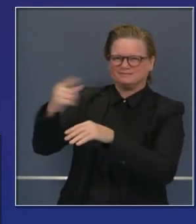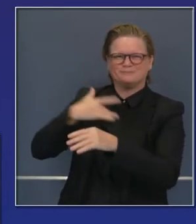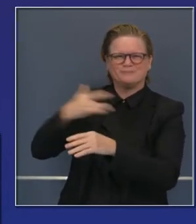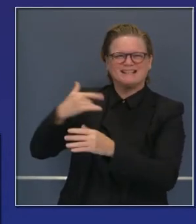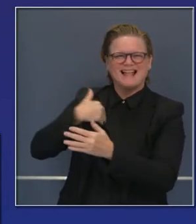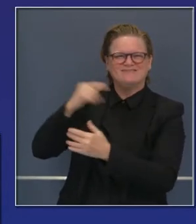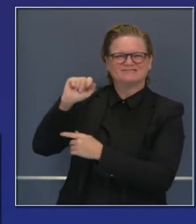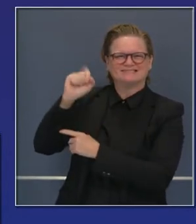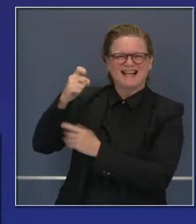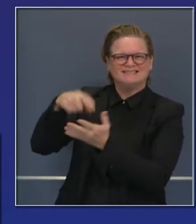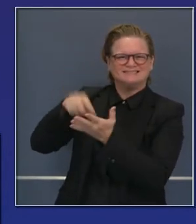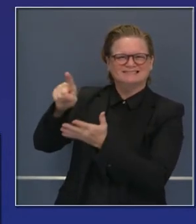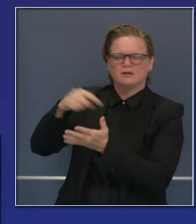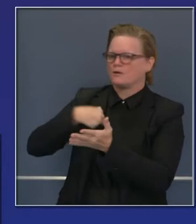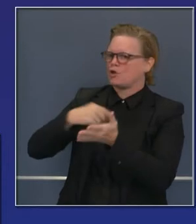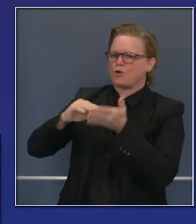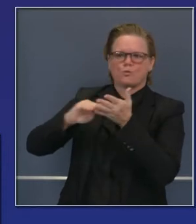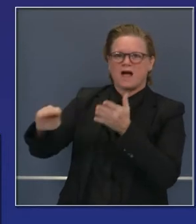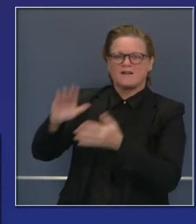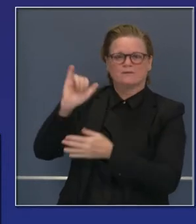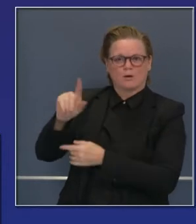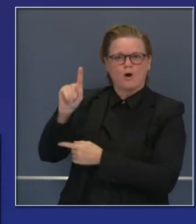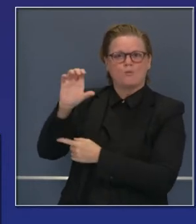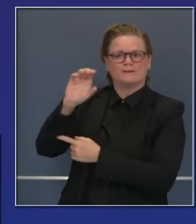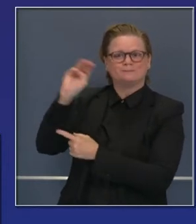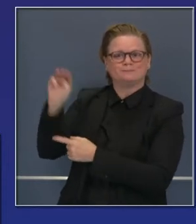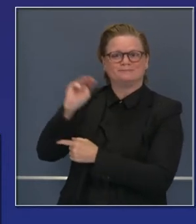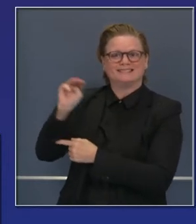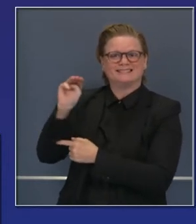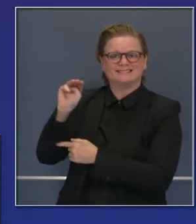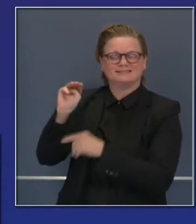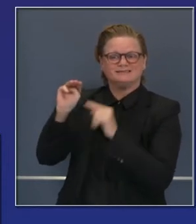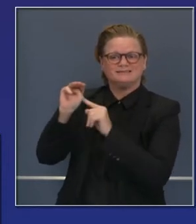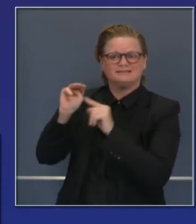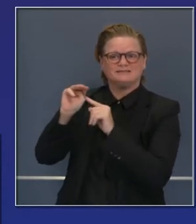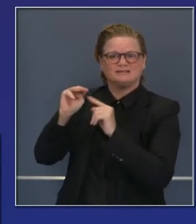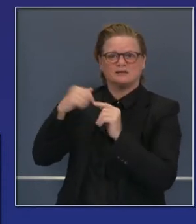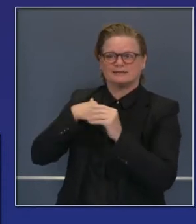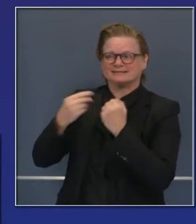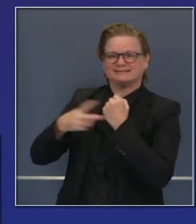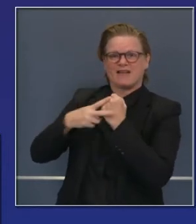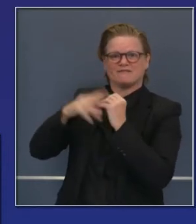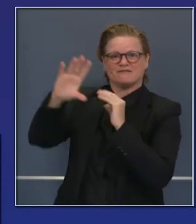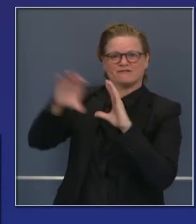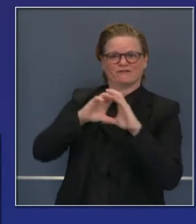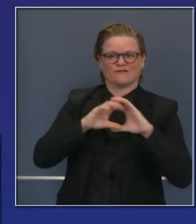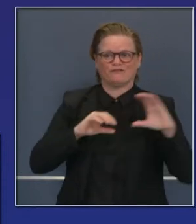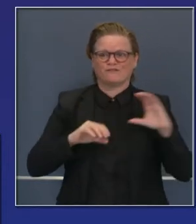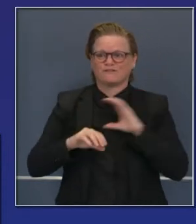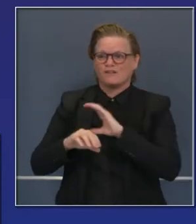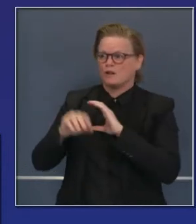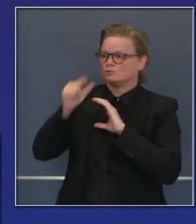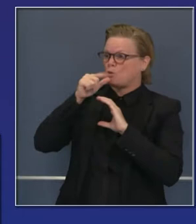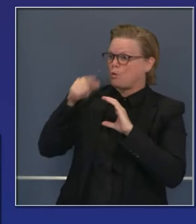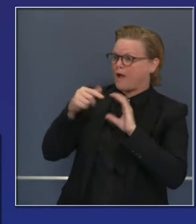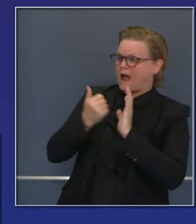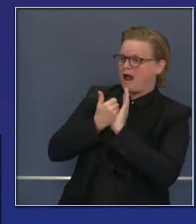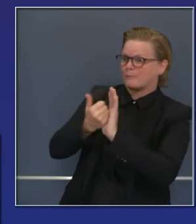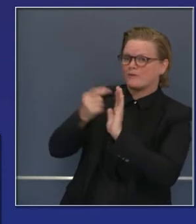de dólares fueron apartados en julio en el presupuesto para alentar innovación para empresarios.